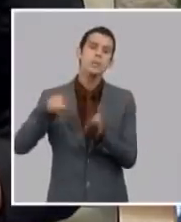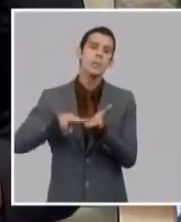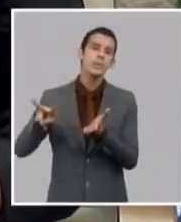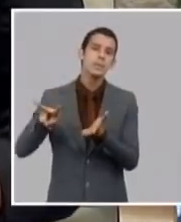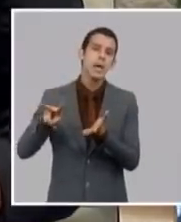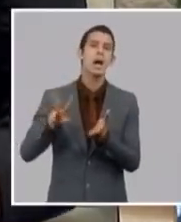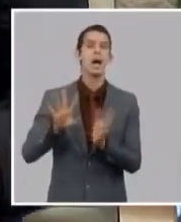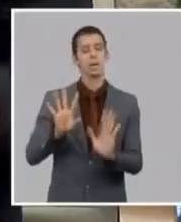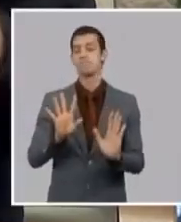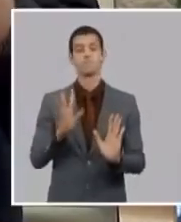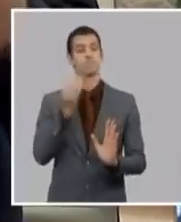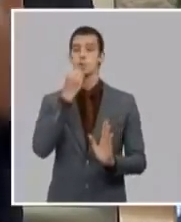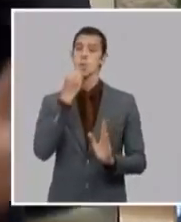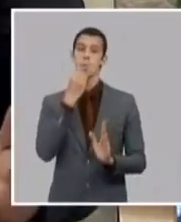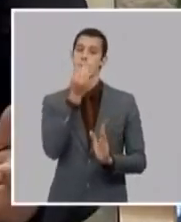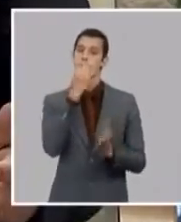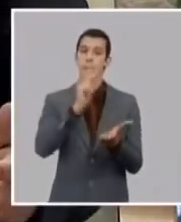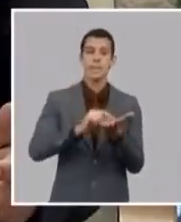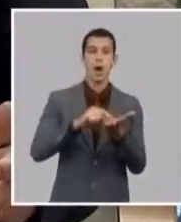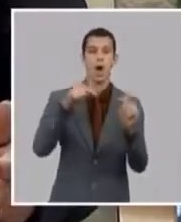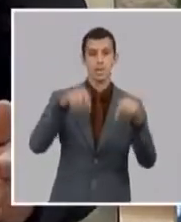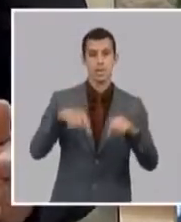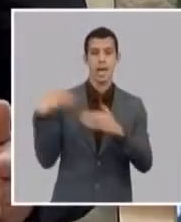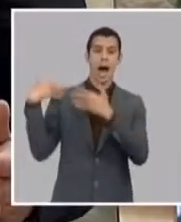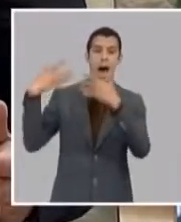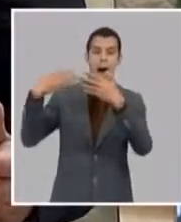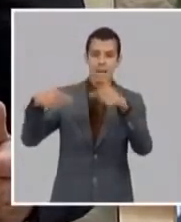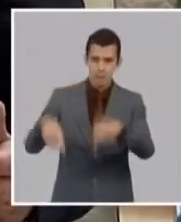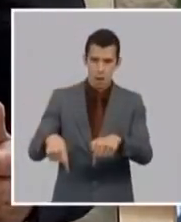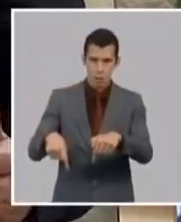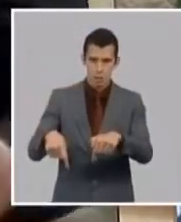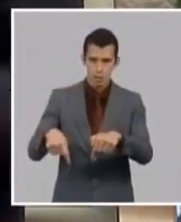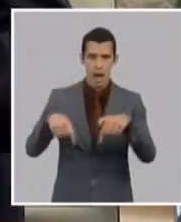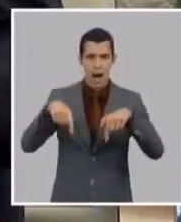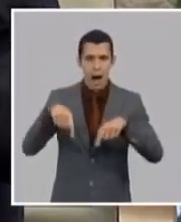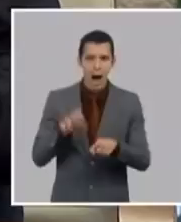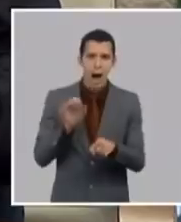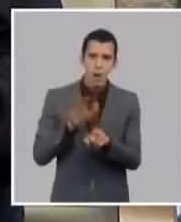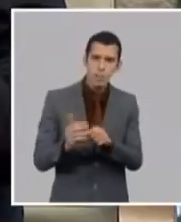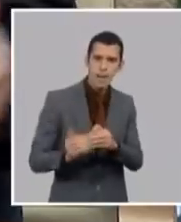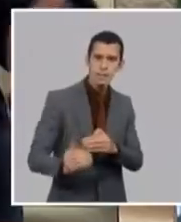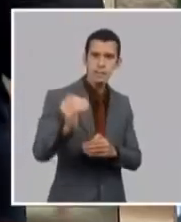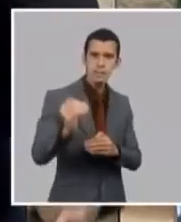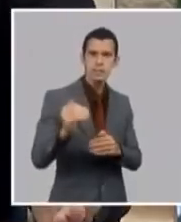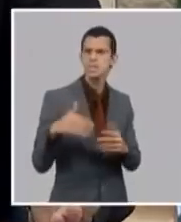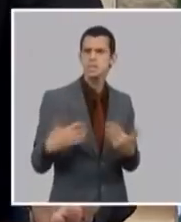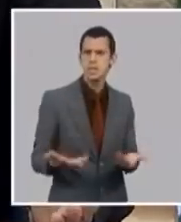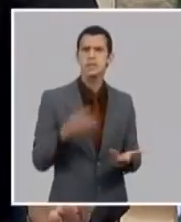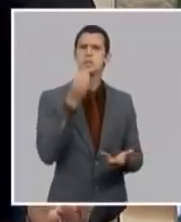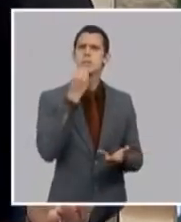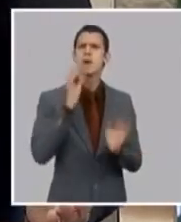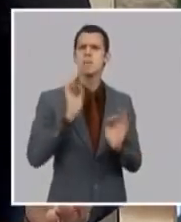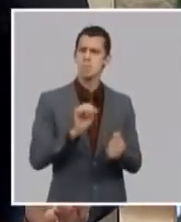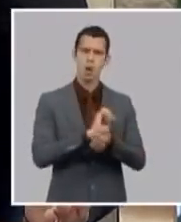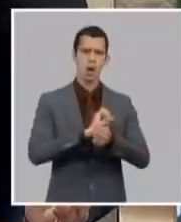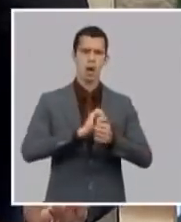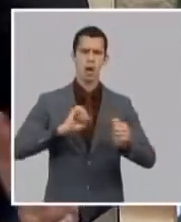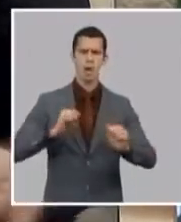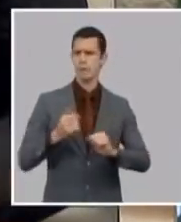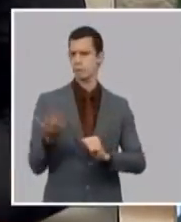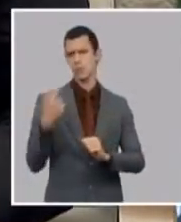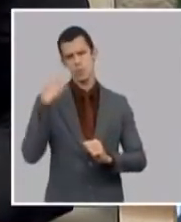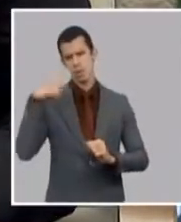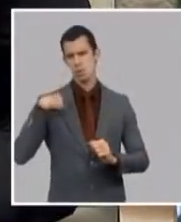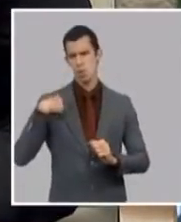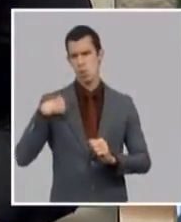el proceso de implementación y para poderlo hacer también estamos proponiendo que la próxima semana se dé